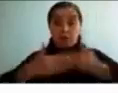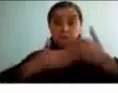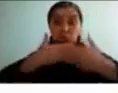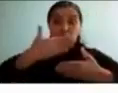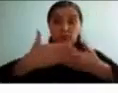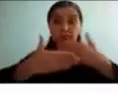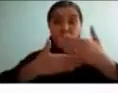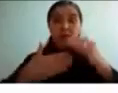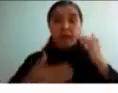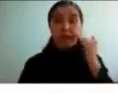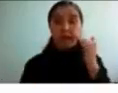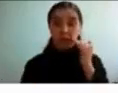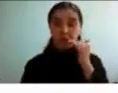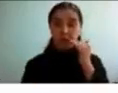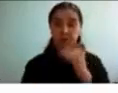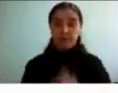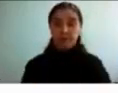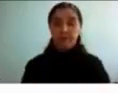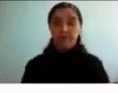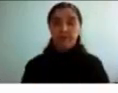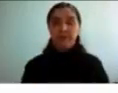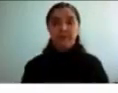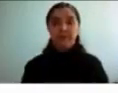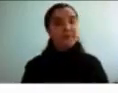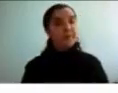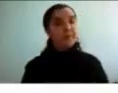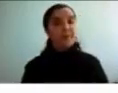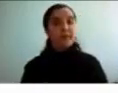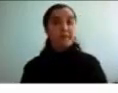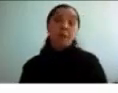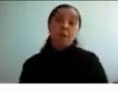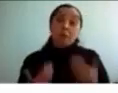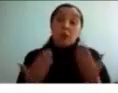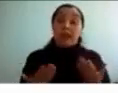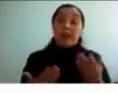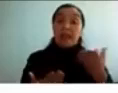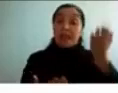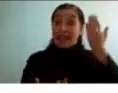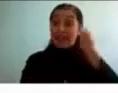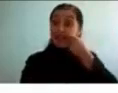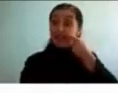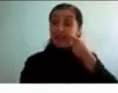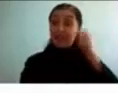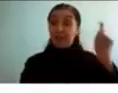Bueno, ya Tomás ha estado hablando un poquito sobre las evidencias que hay pero